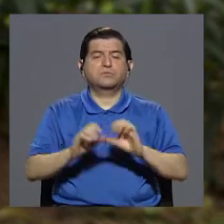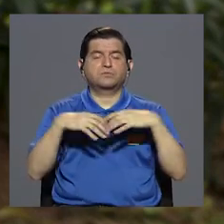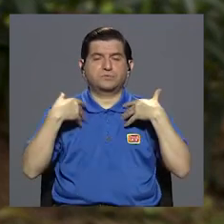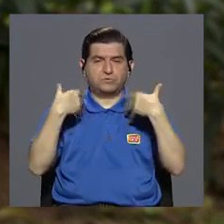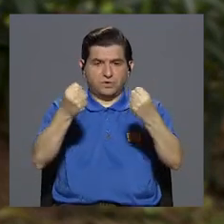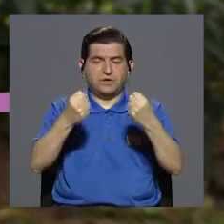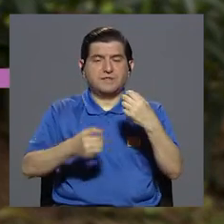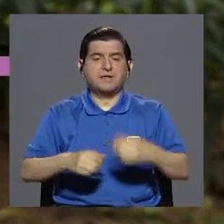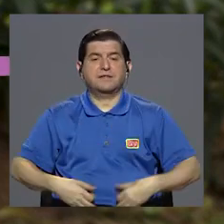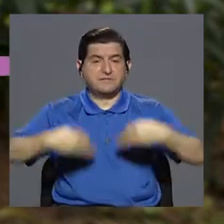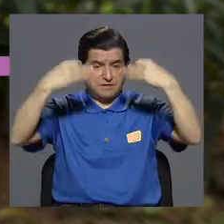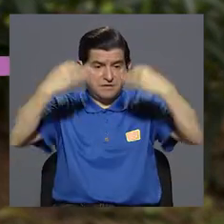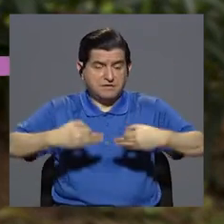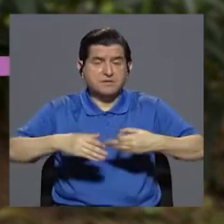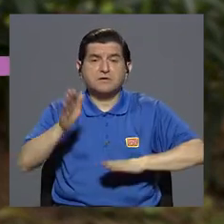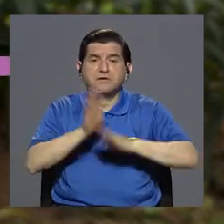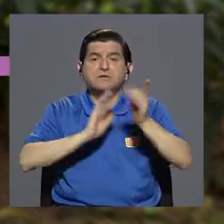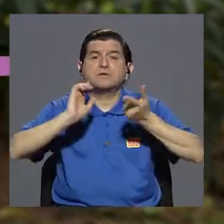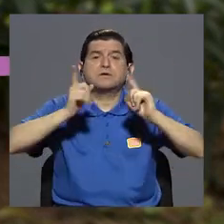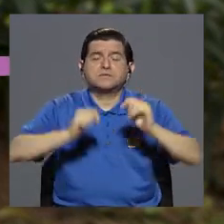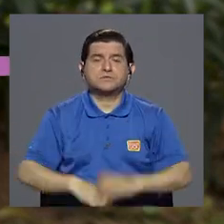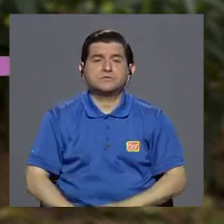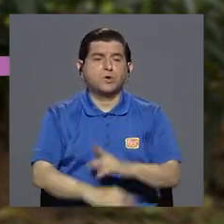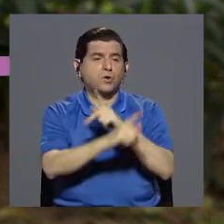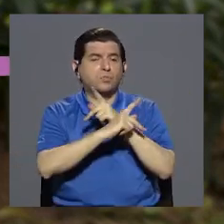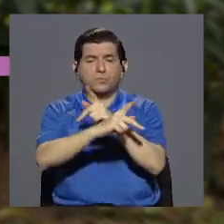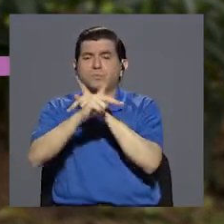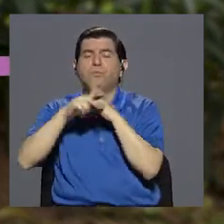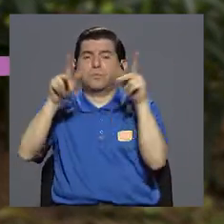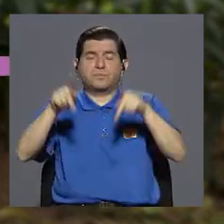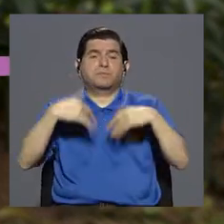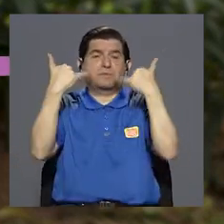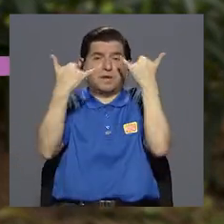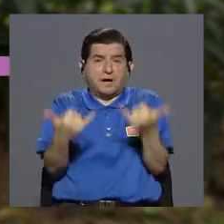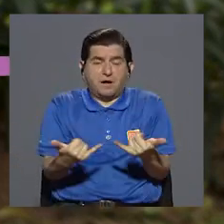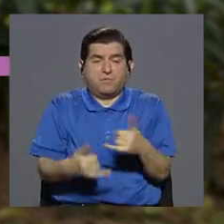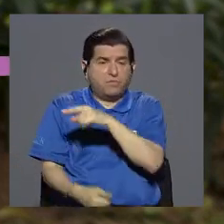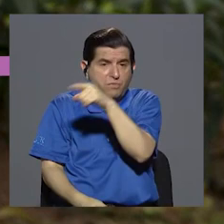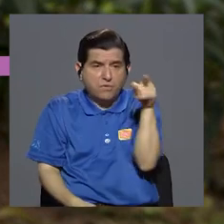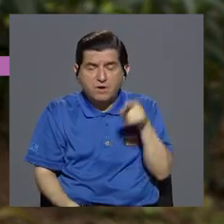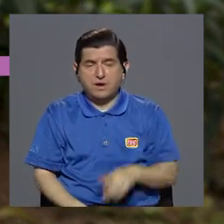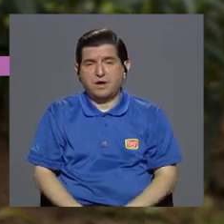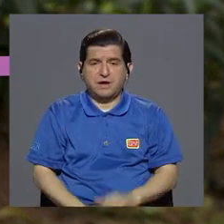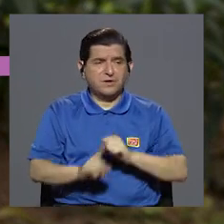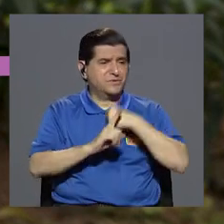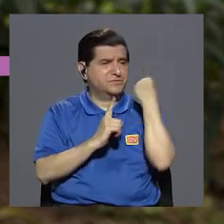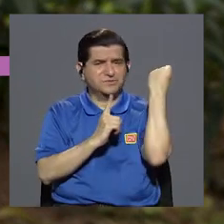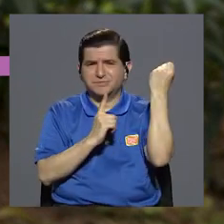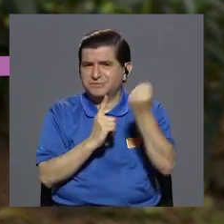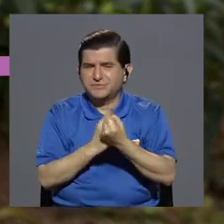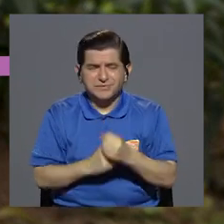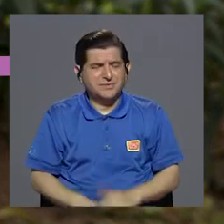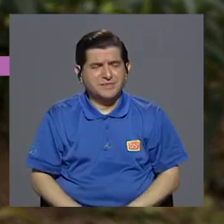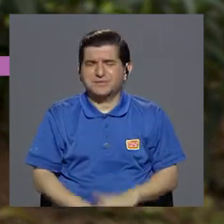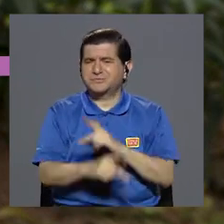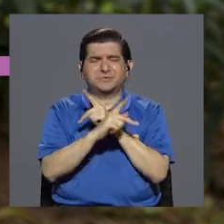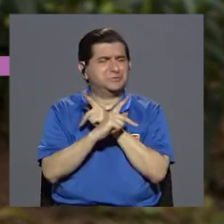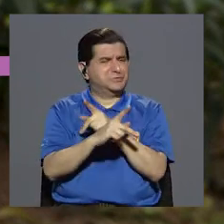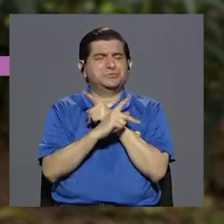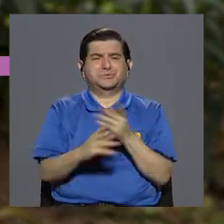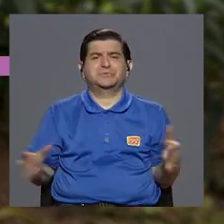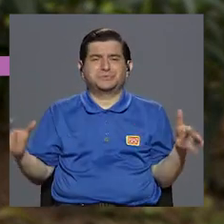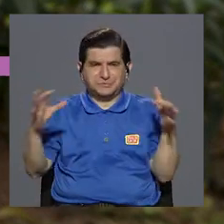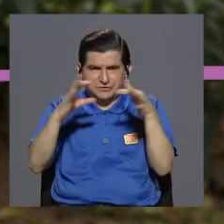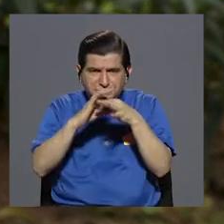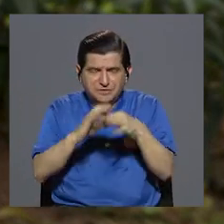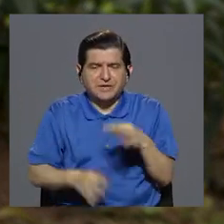de salud para ver qué tipo de medidas se pueden desarrollar para proteger a estas personas que actualmente están quedando bastante desguarnecidas,